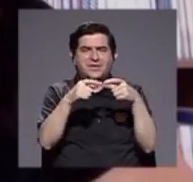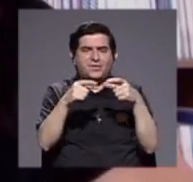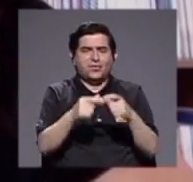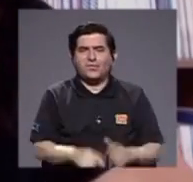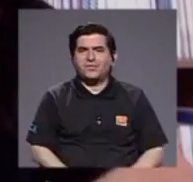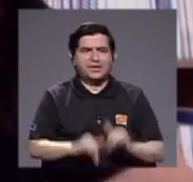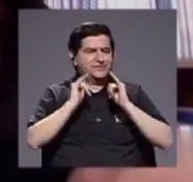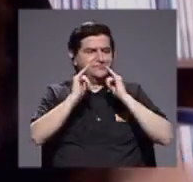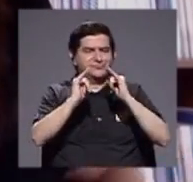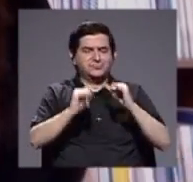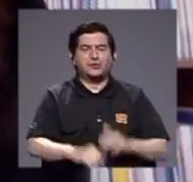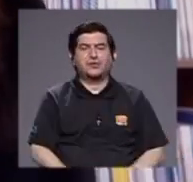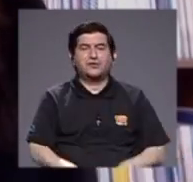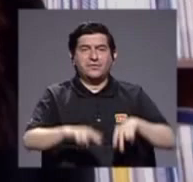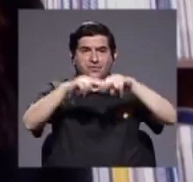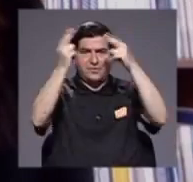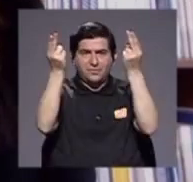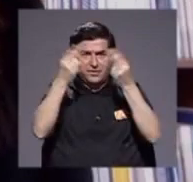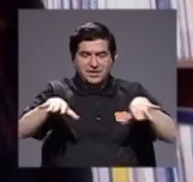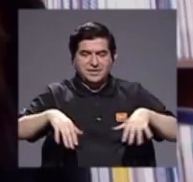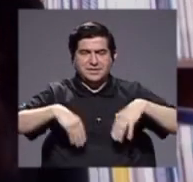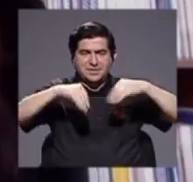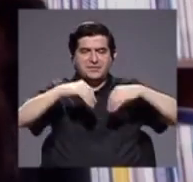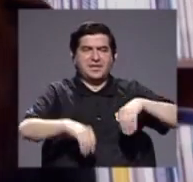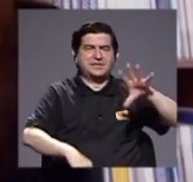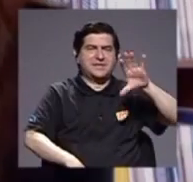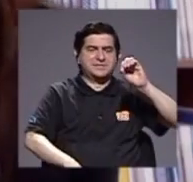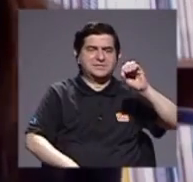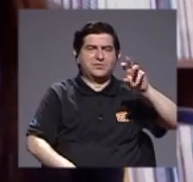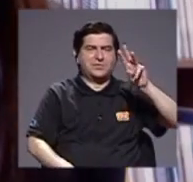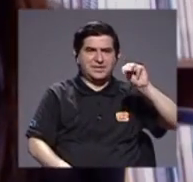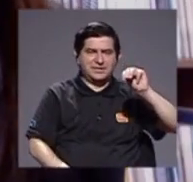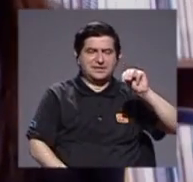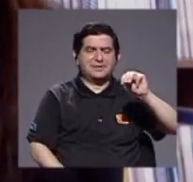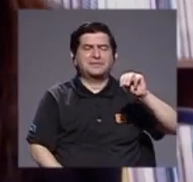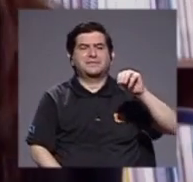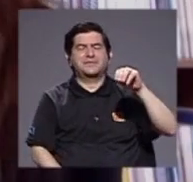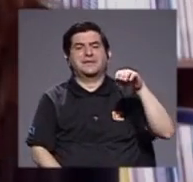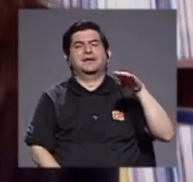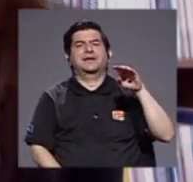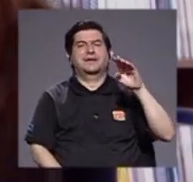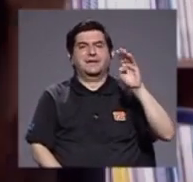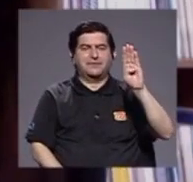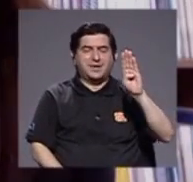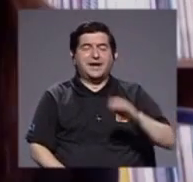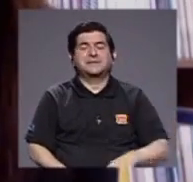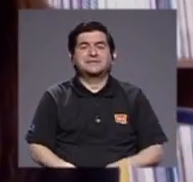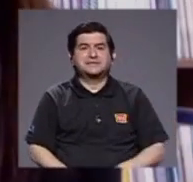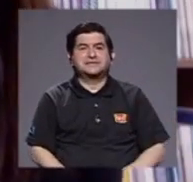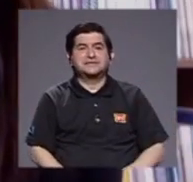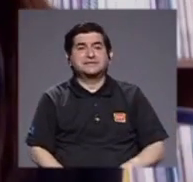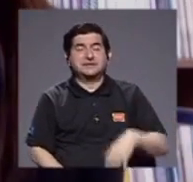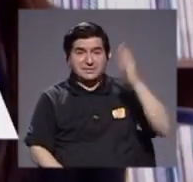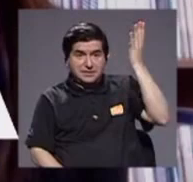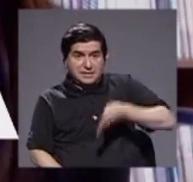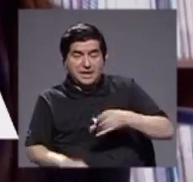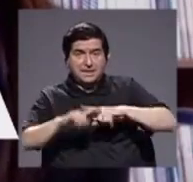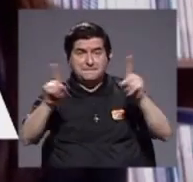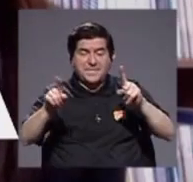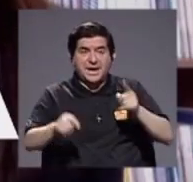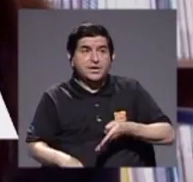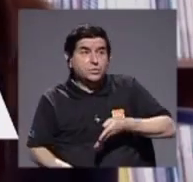en la internet fija venden 50 megas, pero de bajada, de subida son como 3 o 5 megas, ¿verdad?